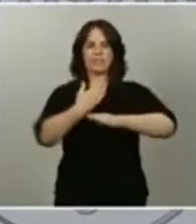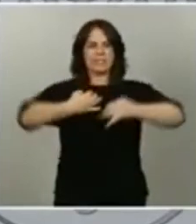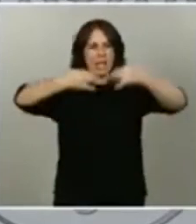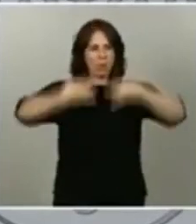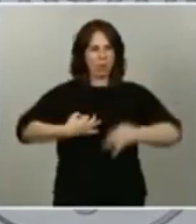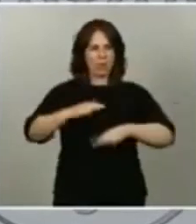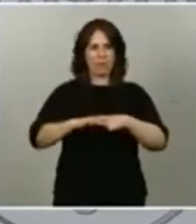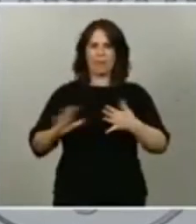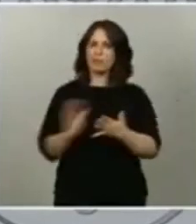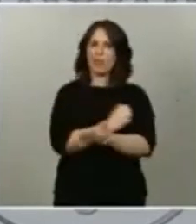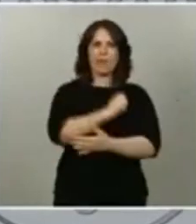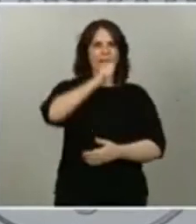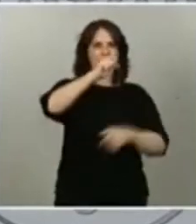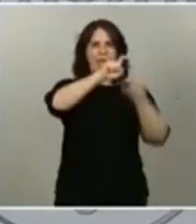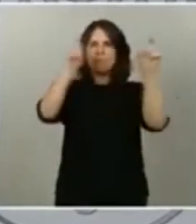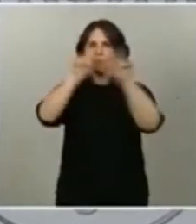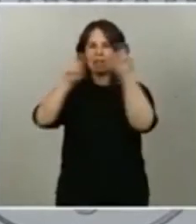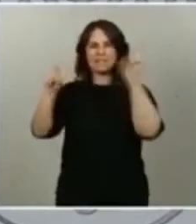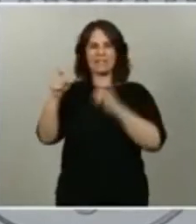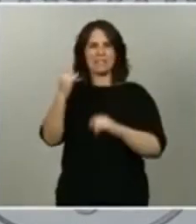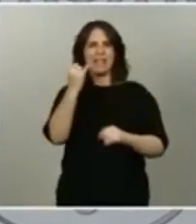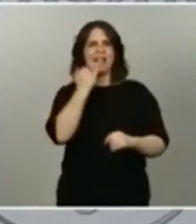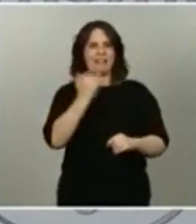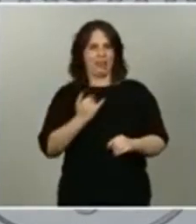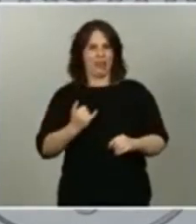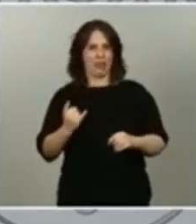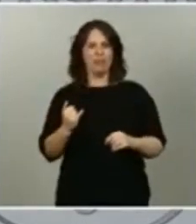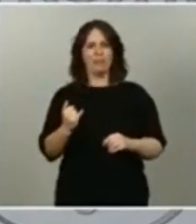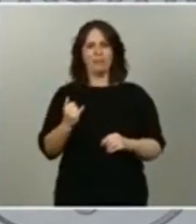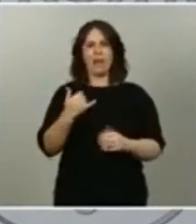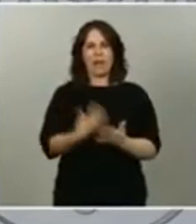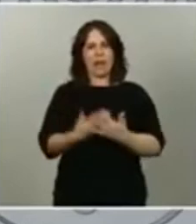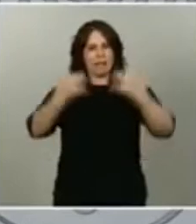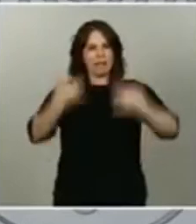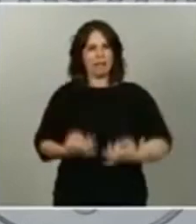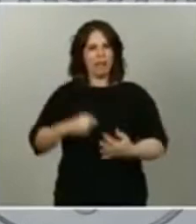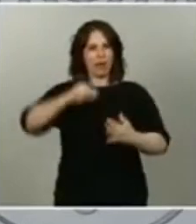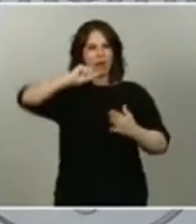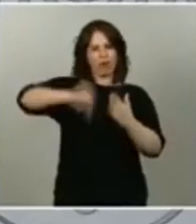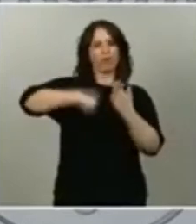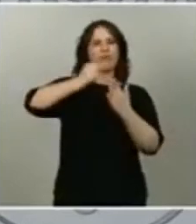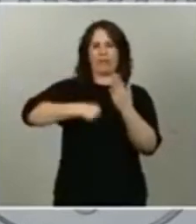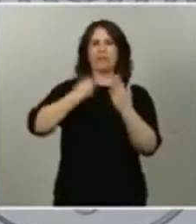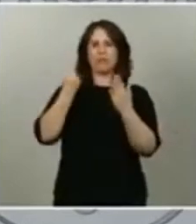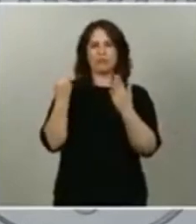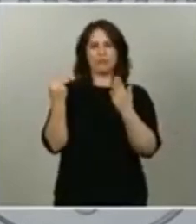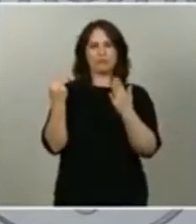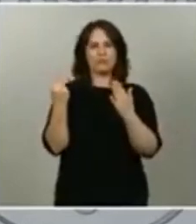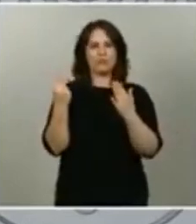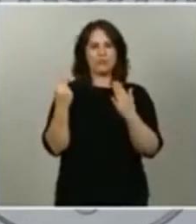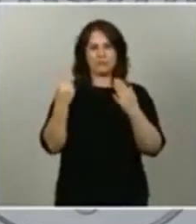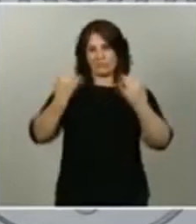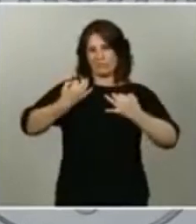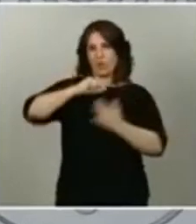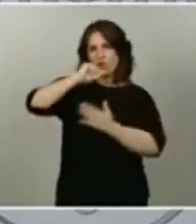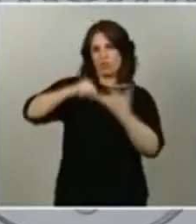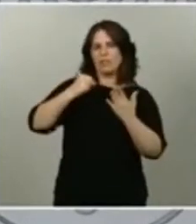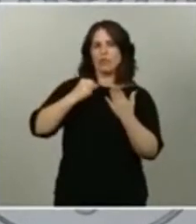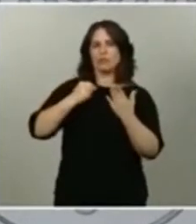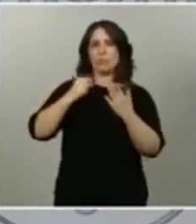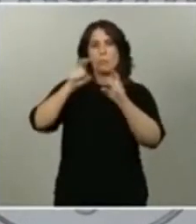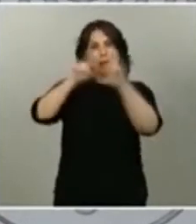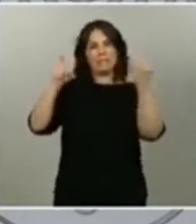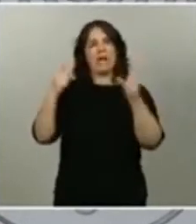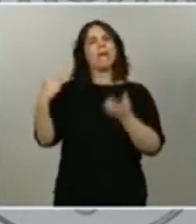electrointensivas garantizando unos contratos que son realmente contratos rentables para ellas y